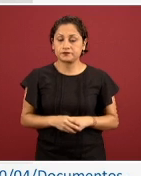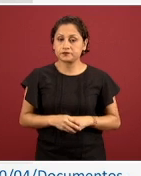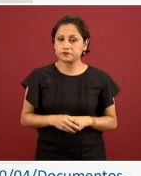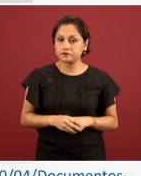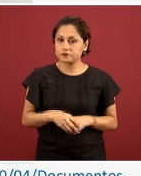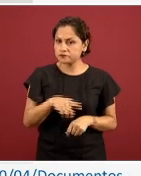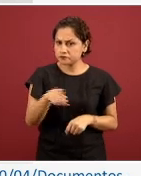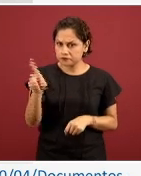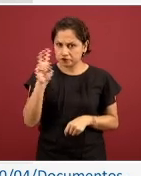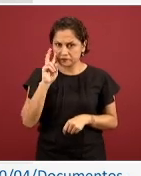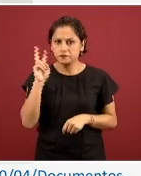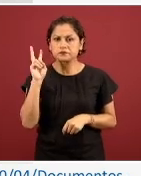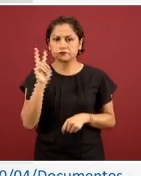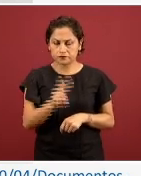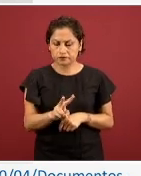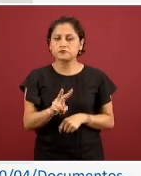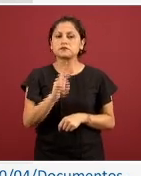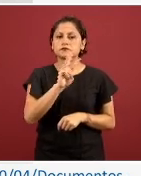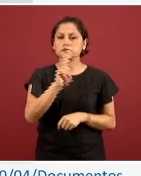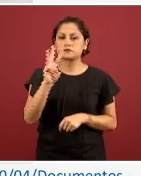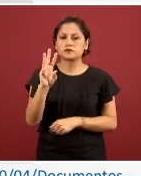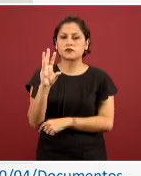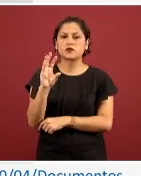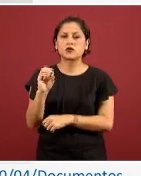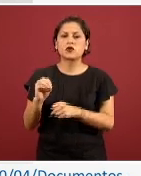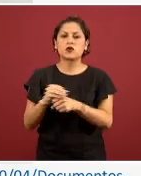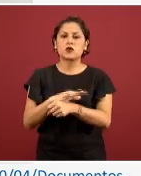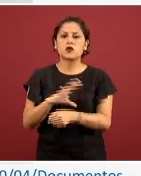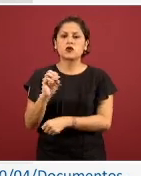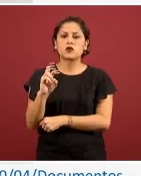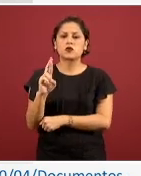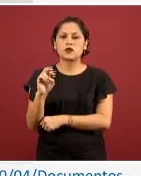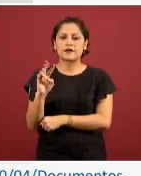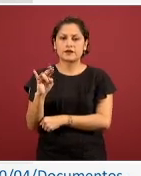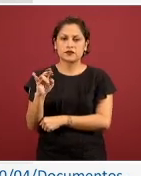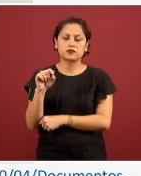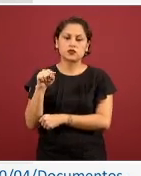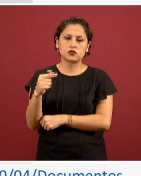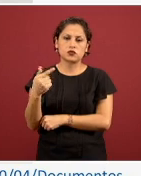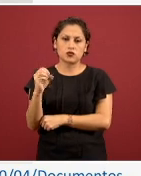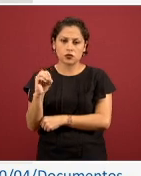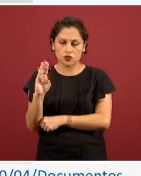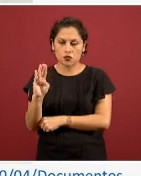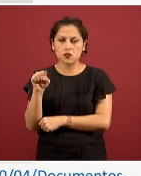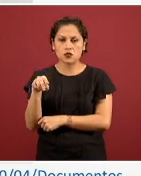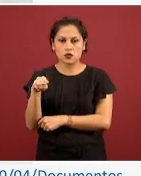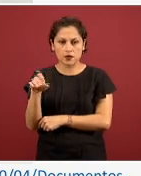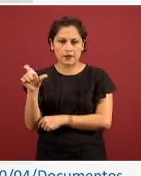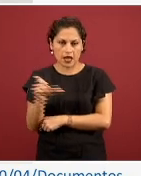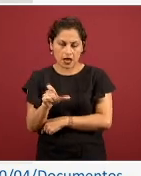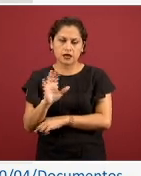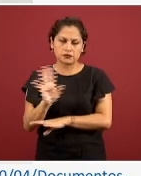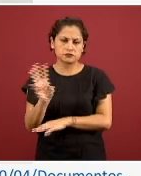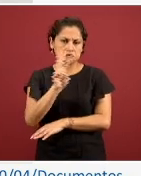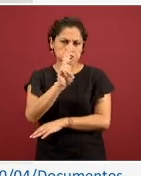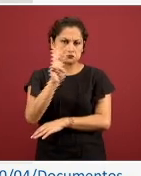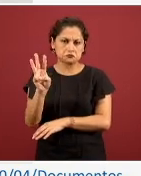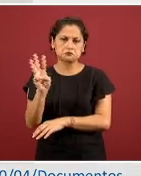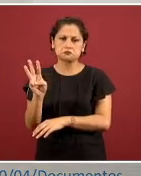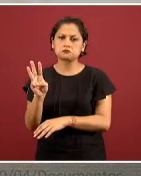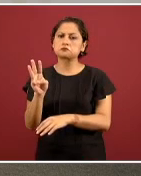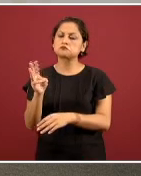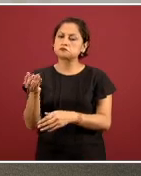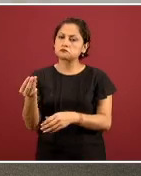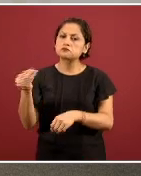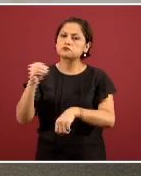coronavirus.o.mx, disponible en su versión más actualizada. Otro de